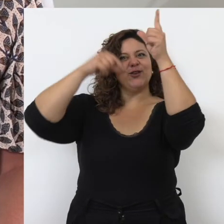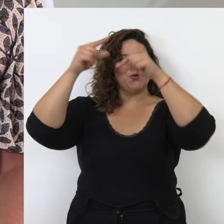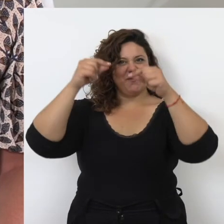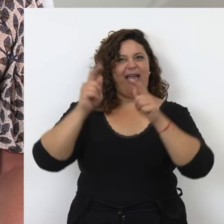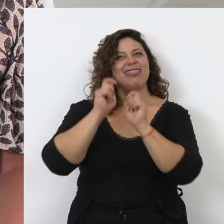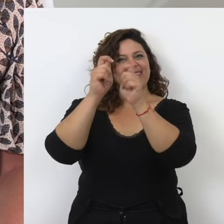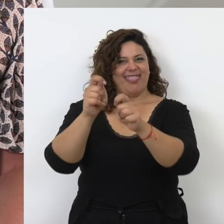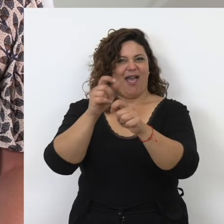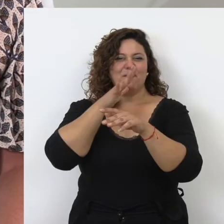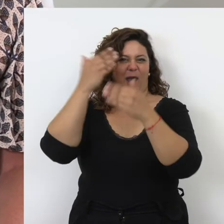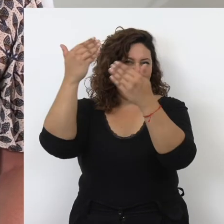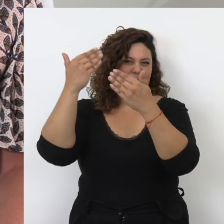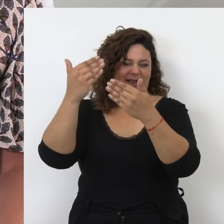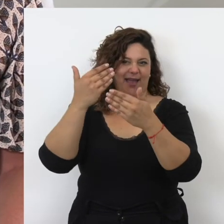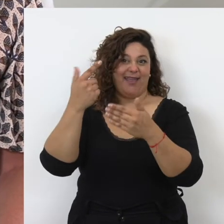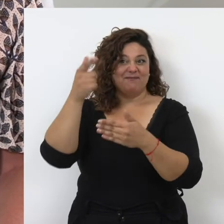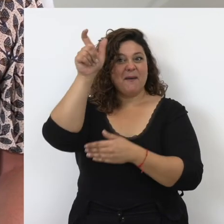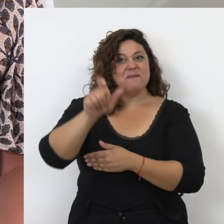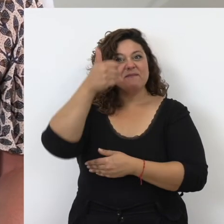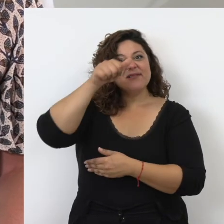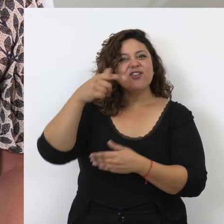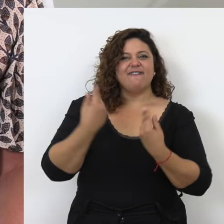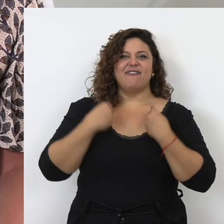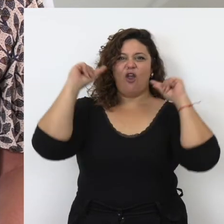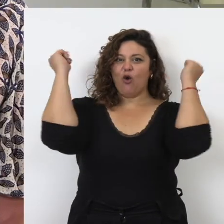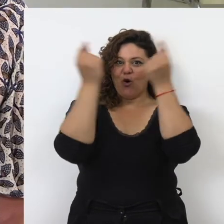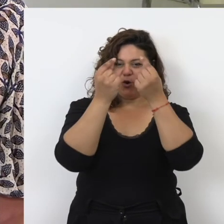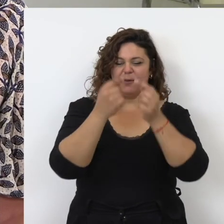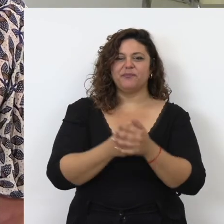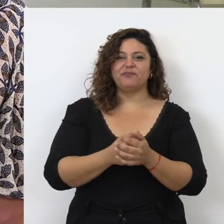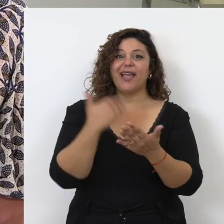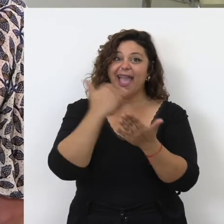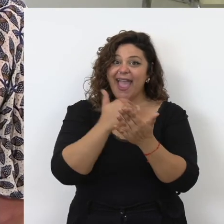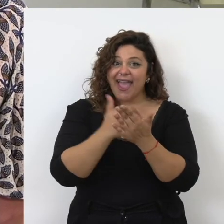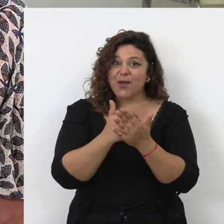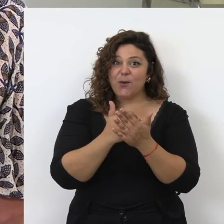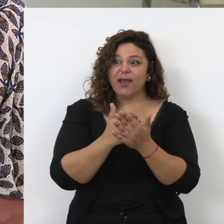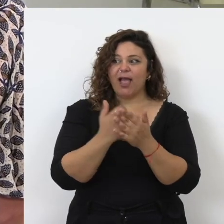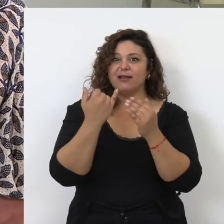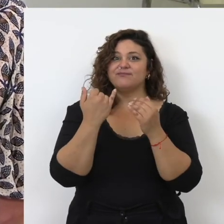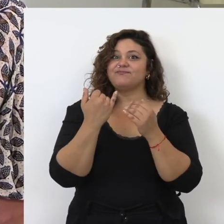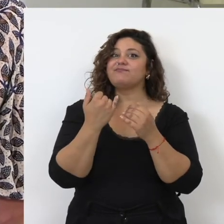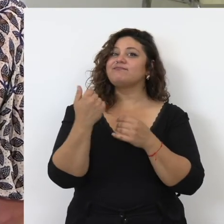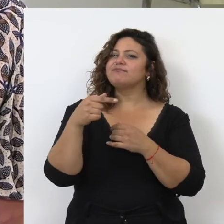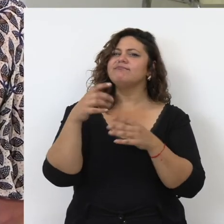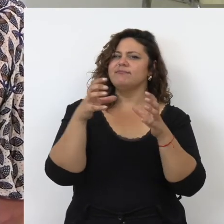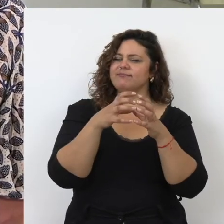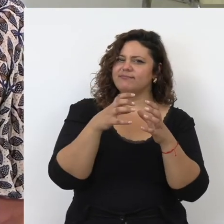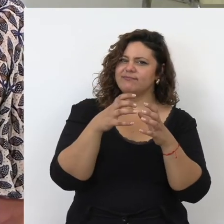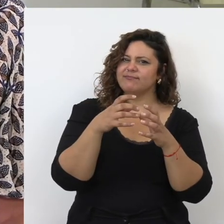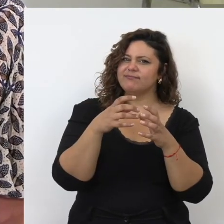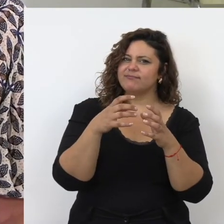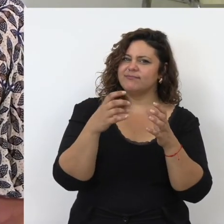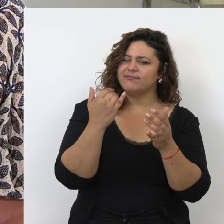astrónomo andalusí que vivió en Córdoba y en Toledo en esta escuela que se ha celebrado en Granada en Beirut en